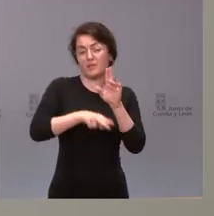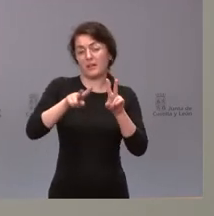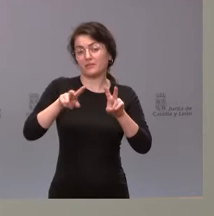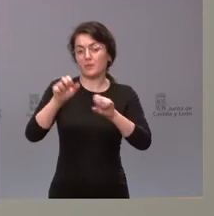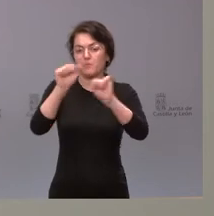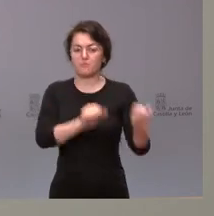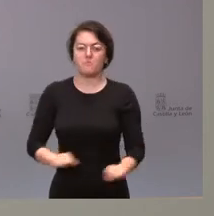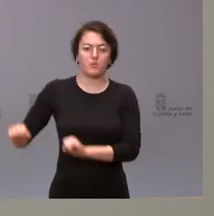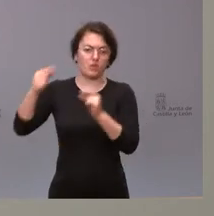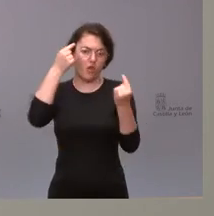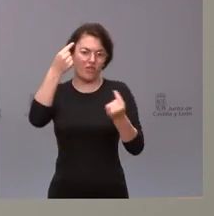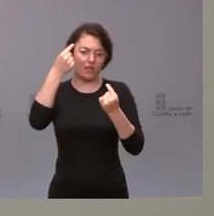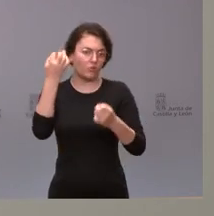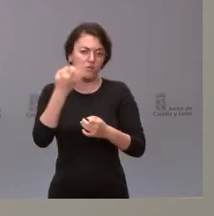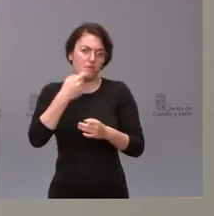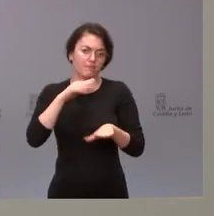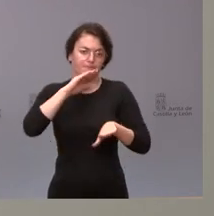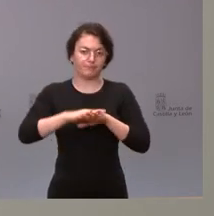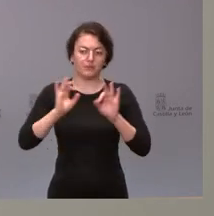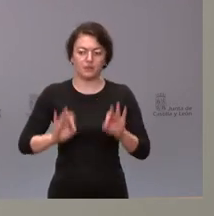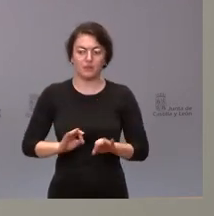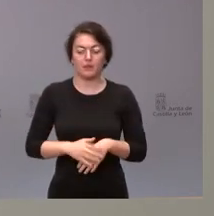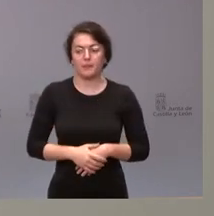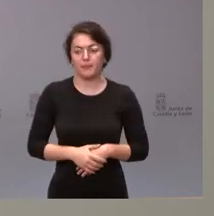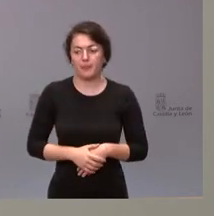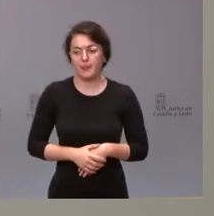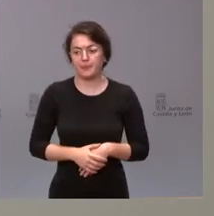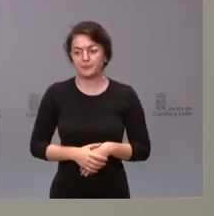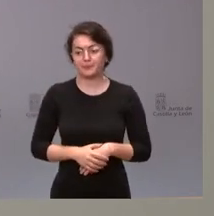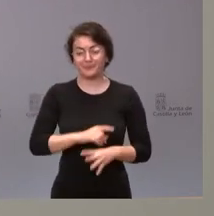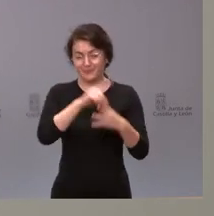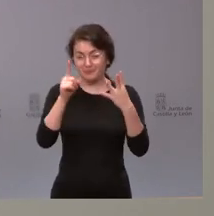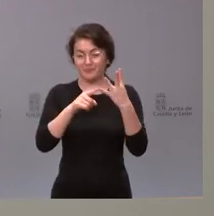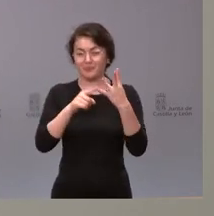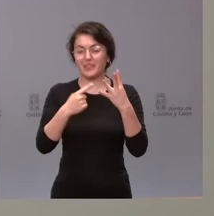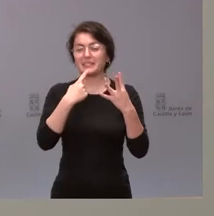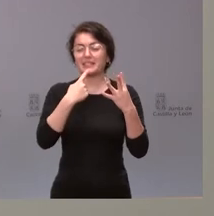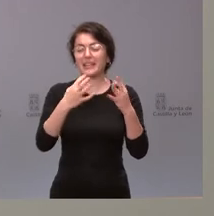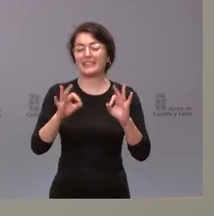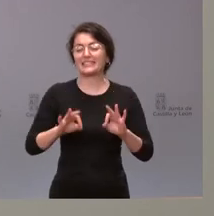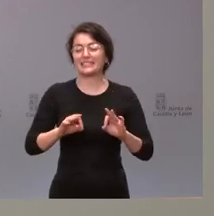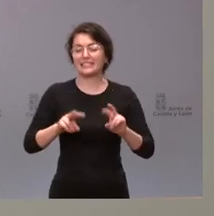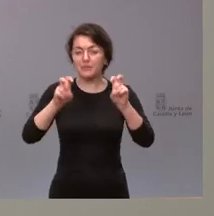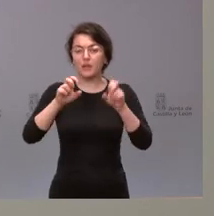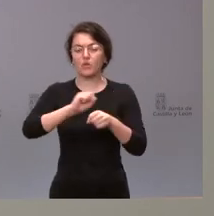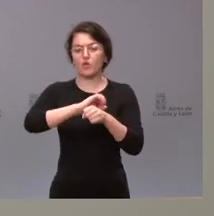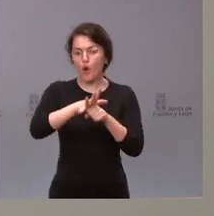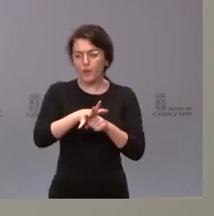datos de los pacientes, como es natural. Y, por último, me plantea usted el tema del COVID.